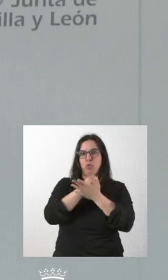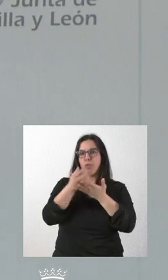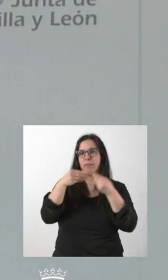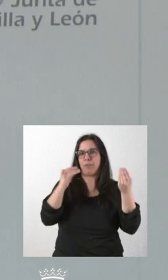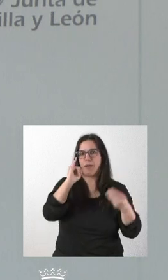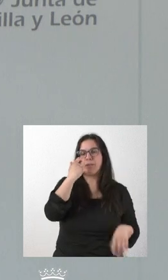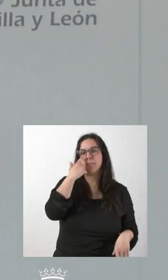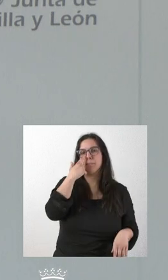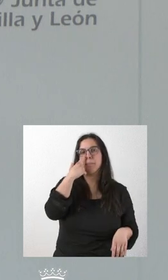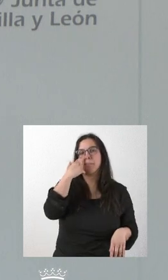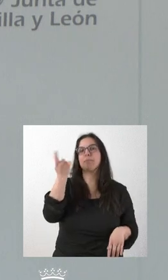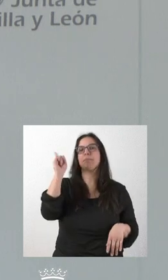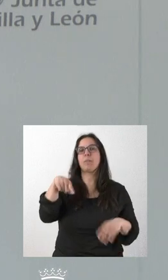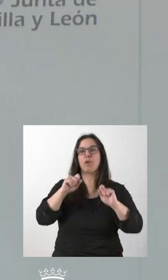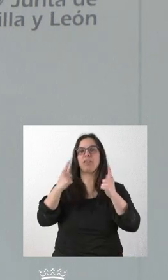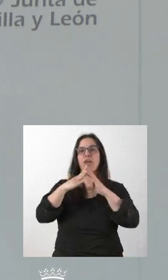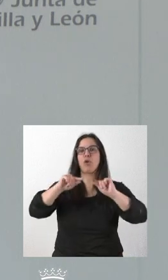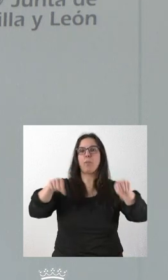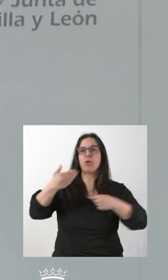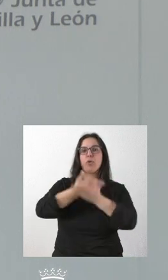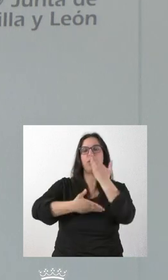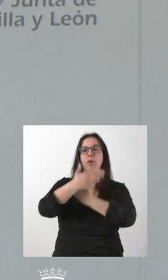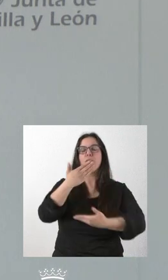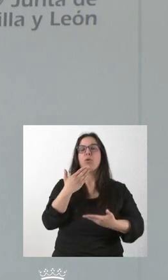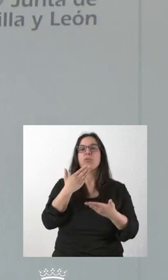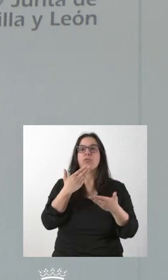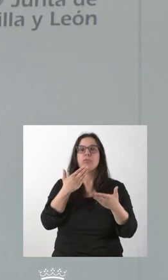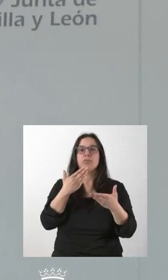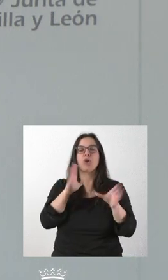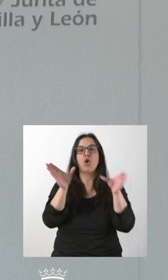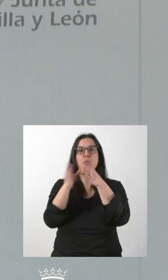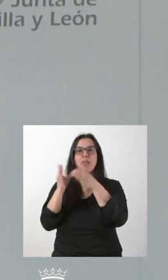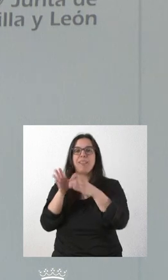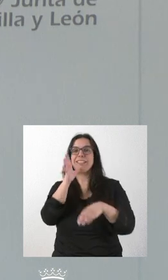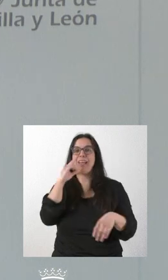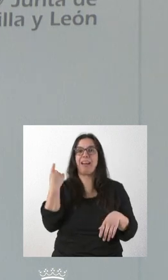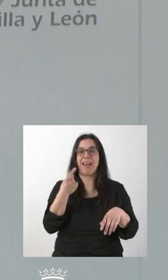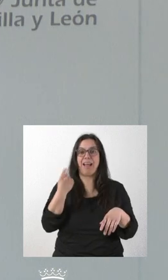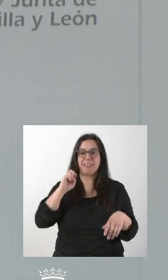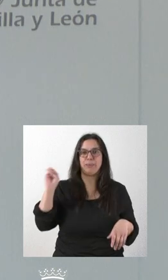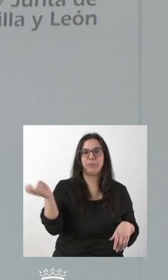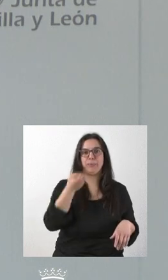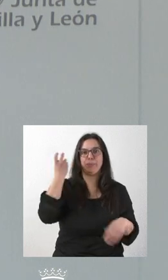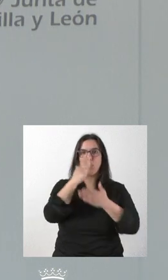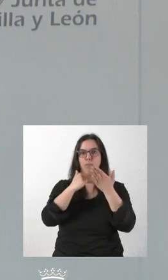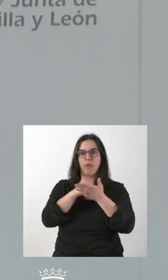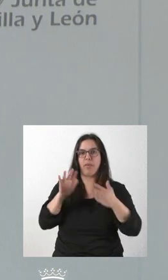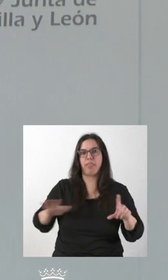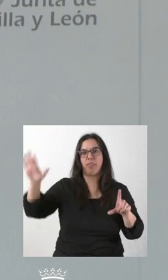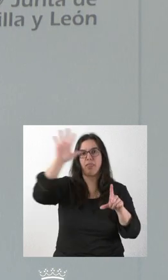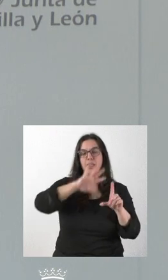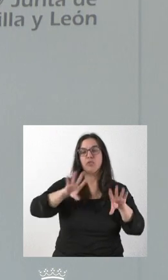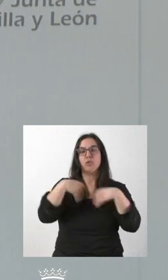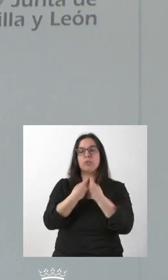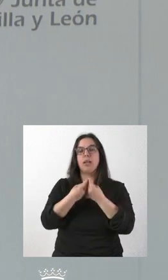formaliza convenios de colaboración con diversas comunidades de regantes en nuestra comunidad autónoma por un